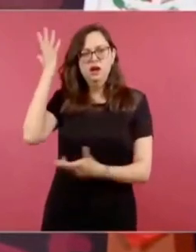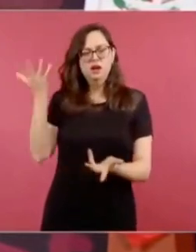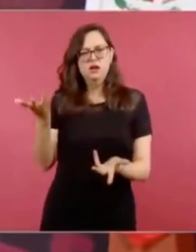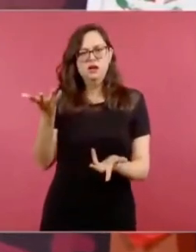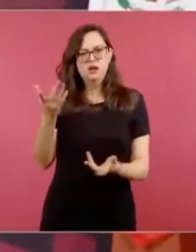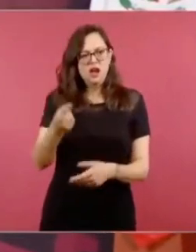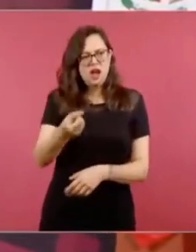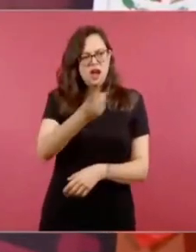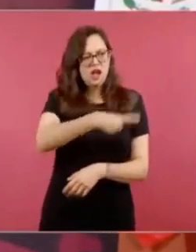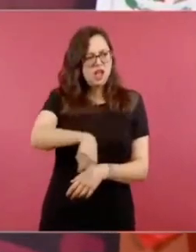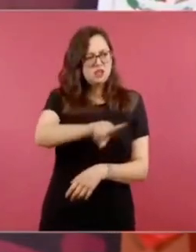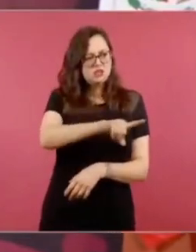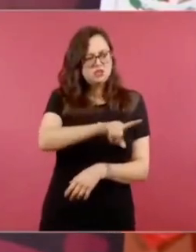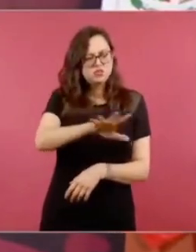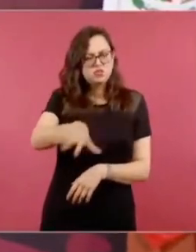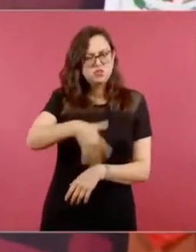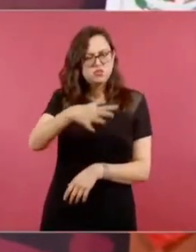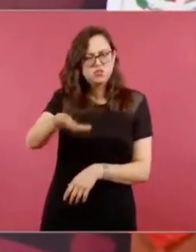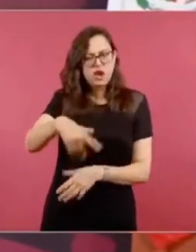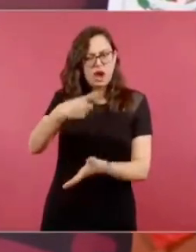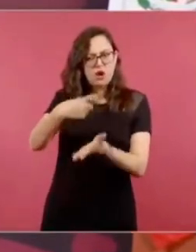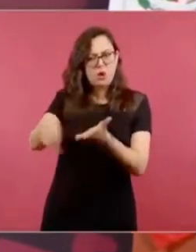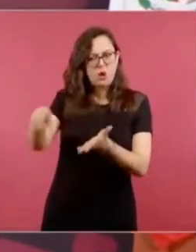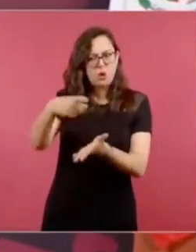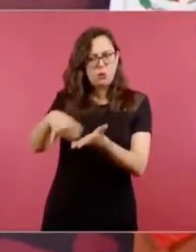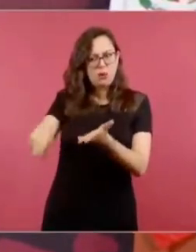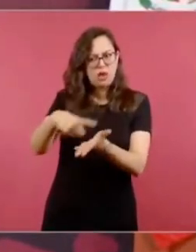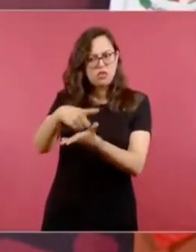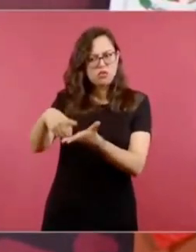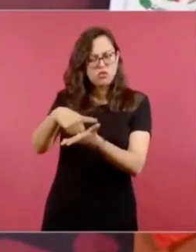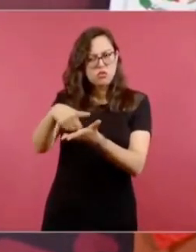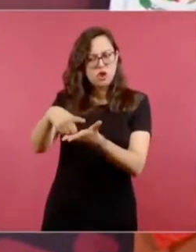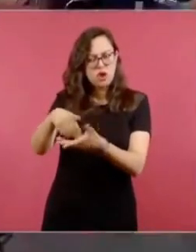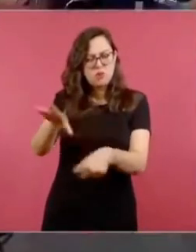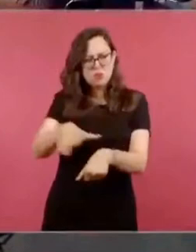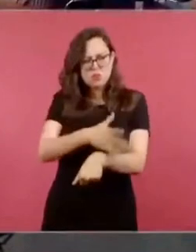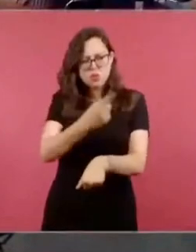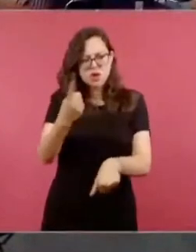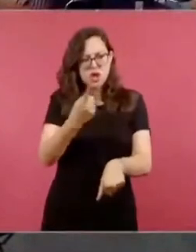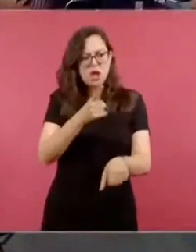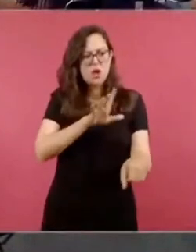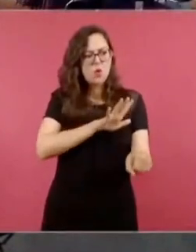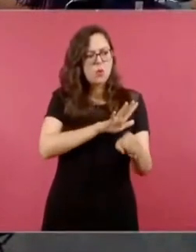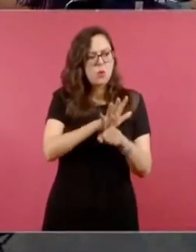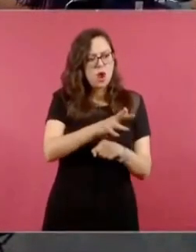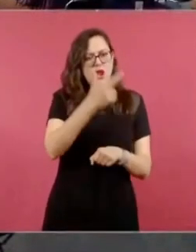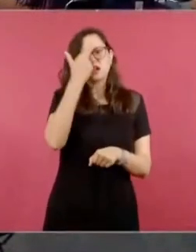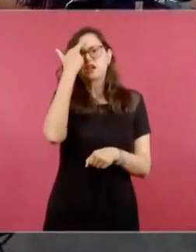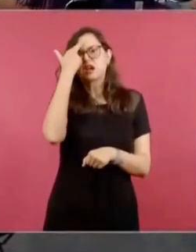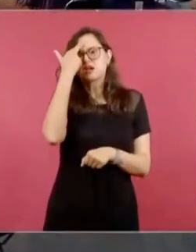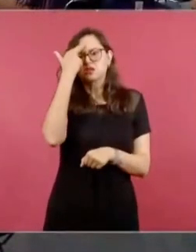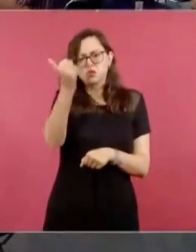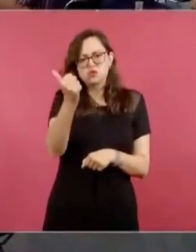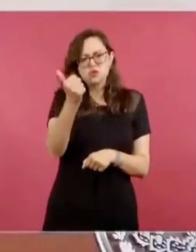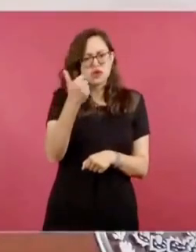dicen a ver, ¿qué está pasando?, ¿por qué